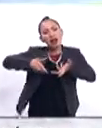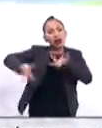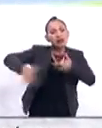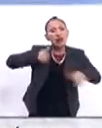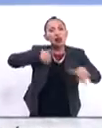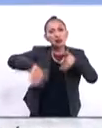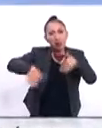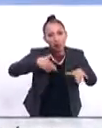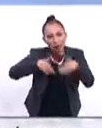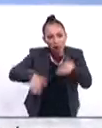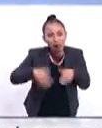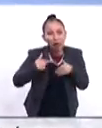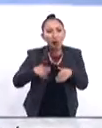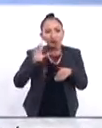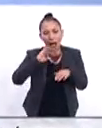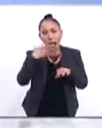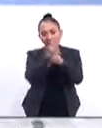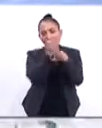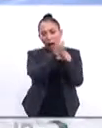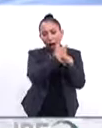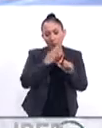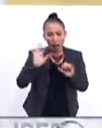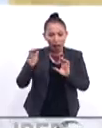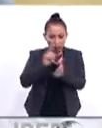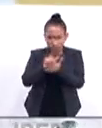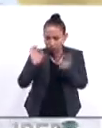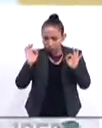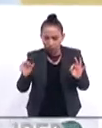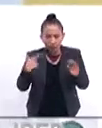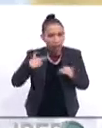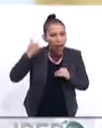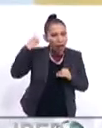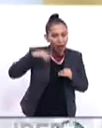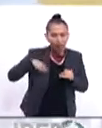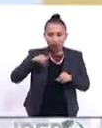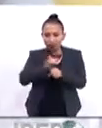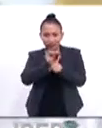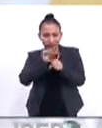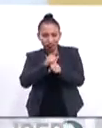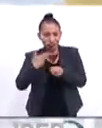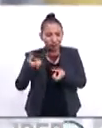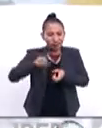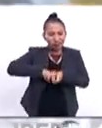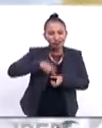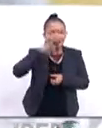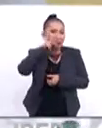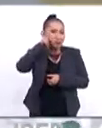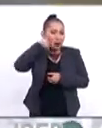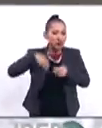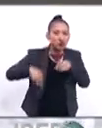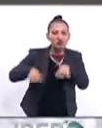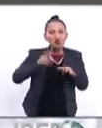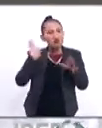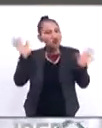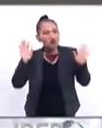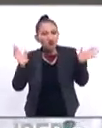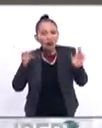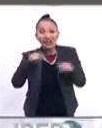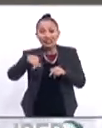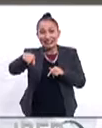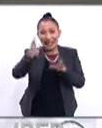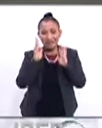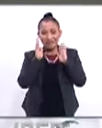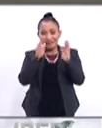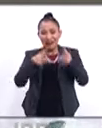ciudad que ya han sido adecuadas para ese recorrido que él debe realizar y que una vez culmine por las